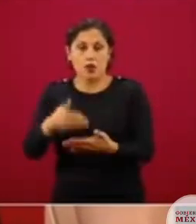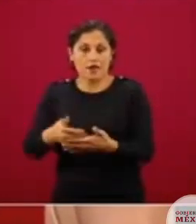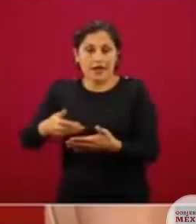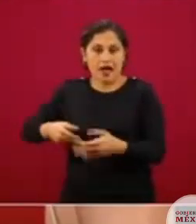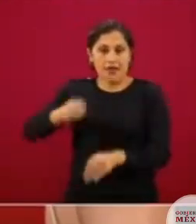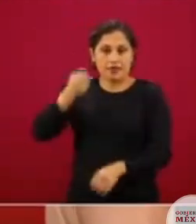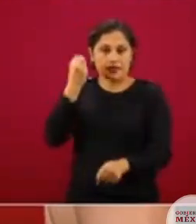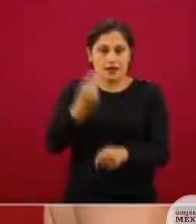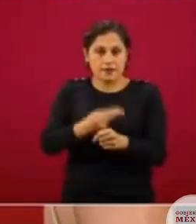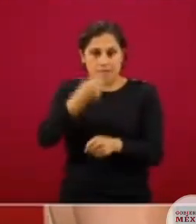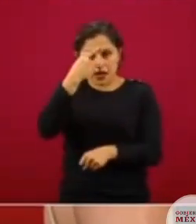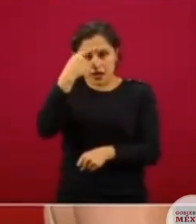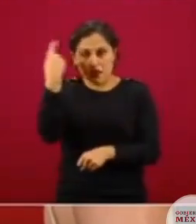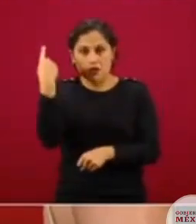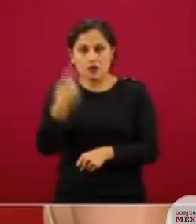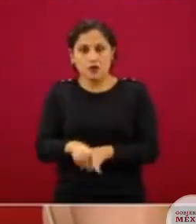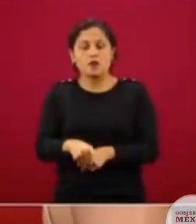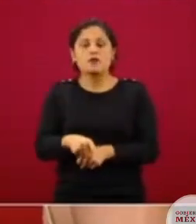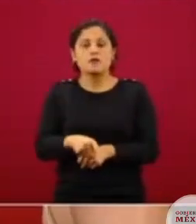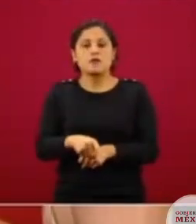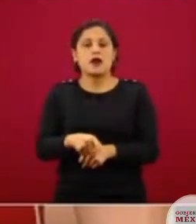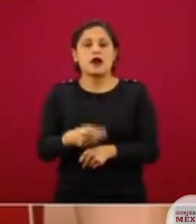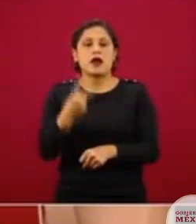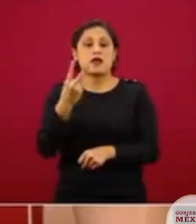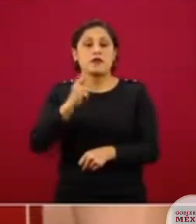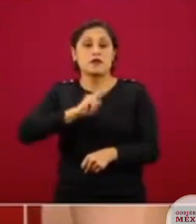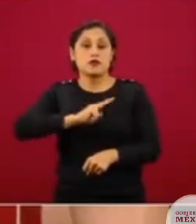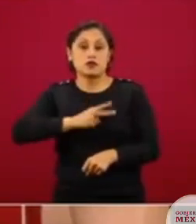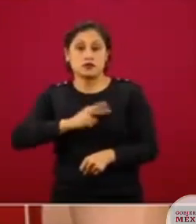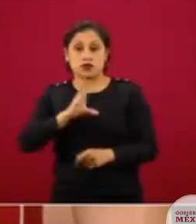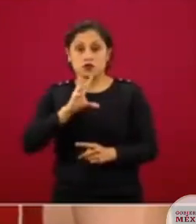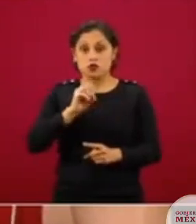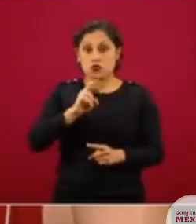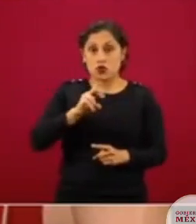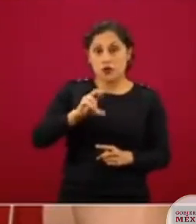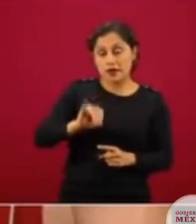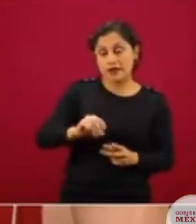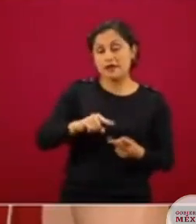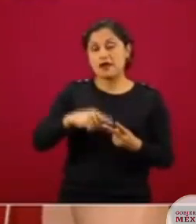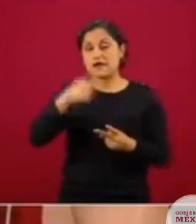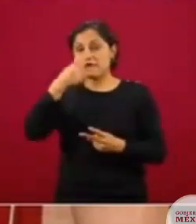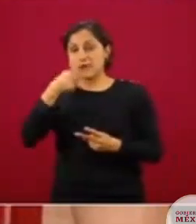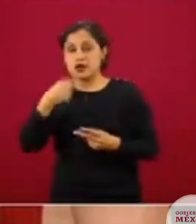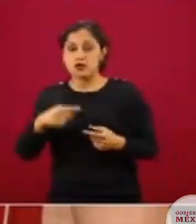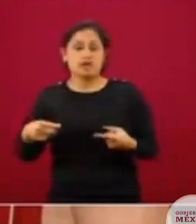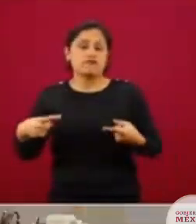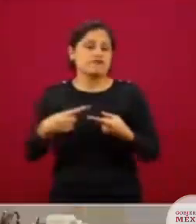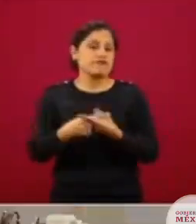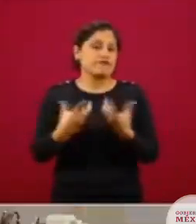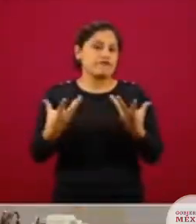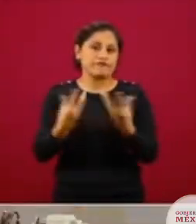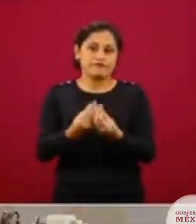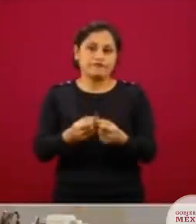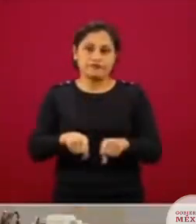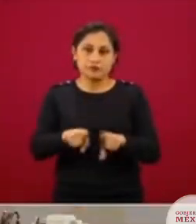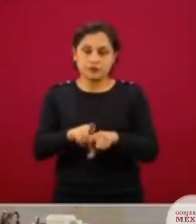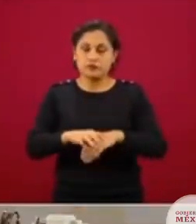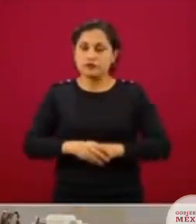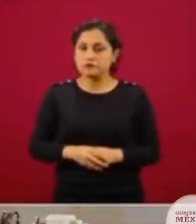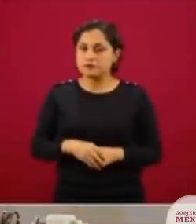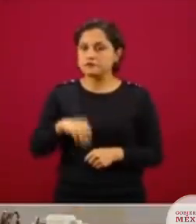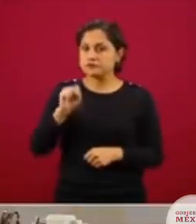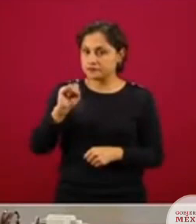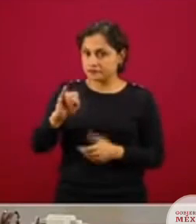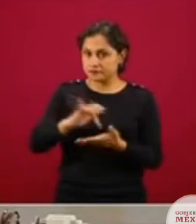para evitar que confluyan los dos virus, el COVID-19 y el de la influenza. Por favor, muchas gracias. Muchas gracias, con todo gusto.